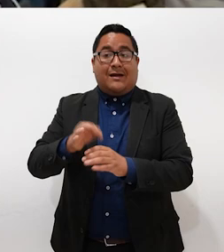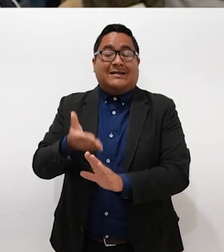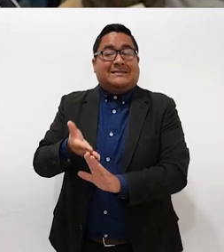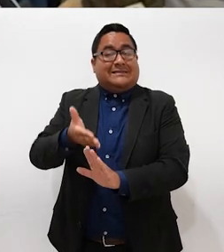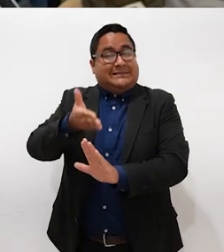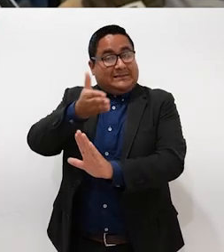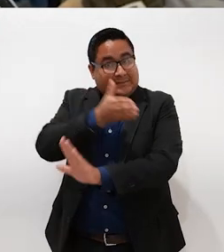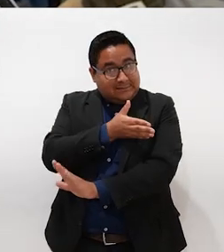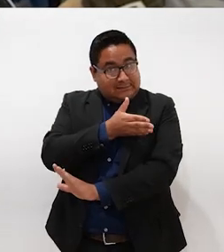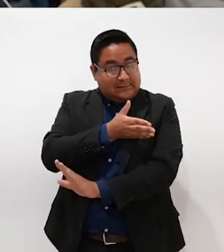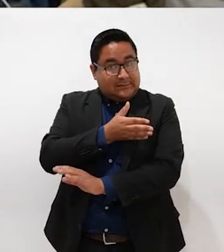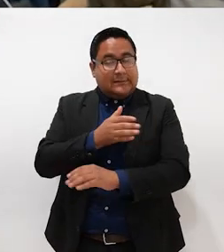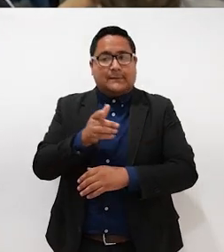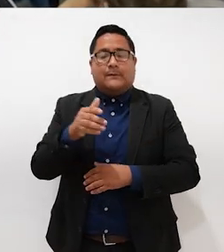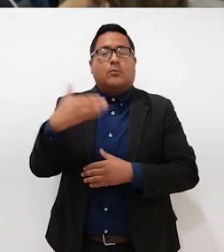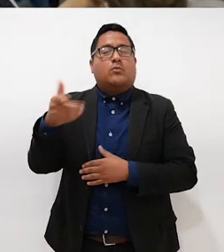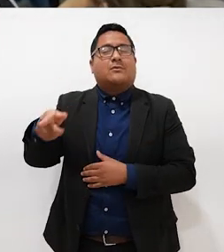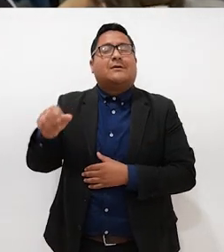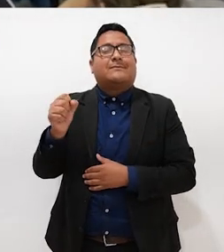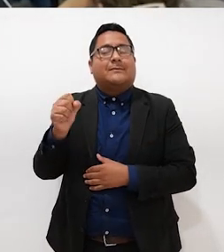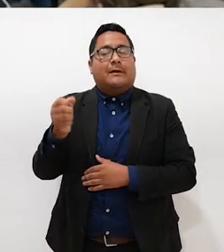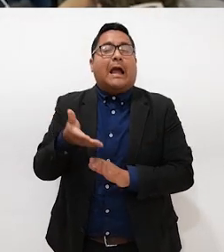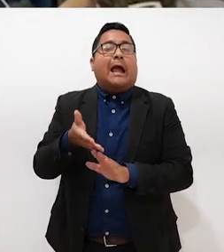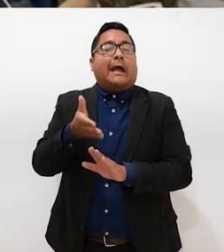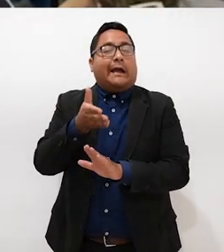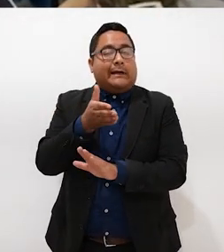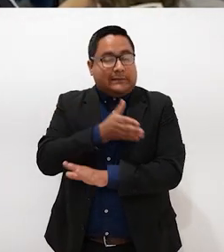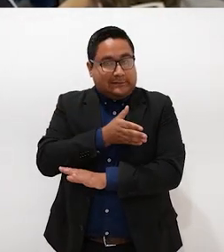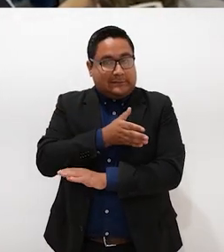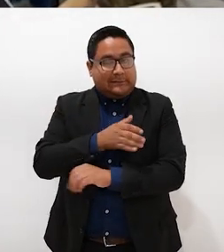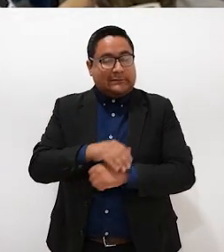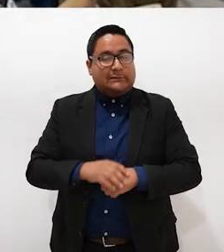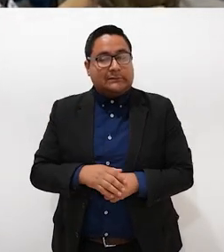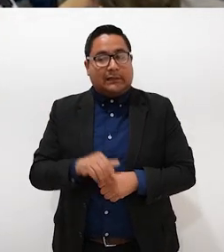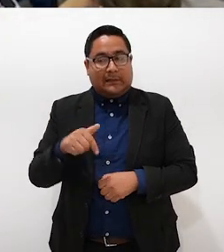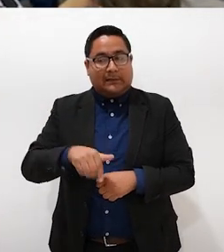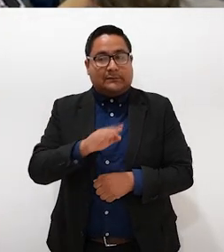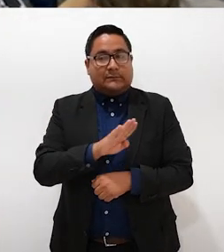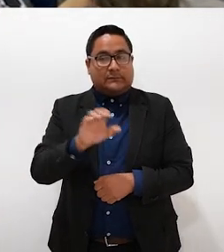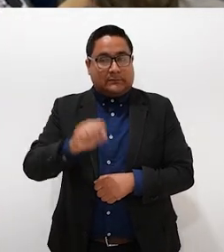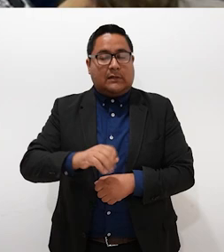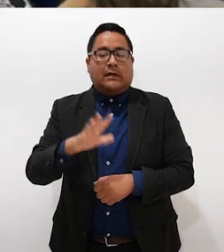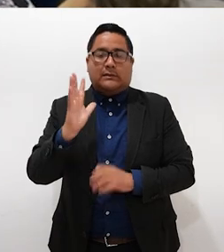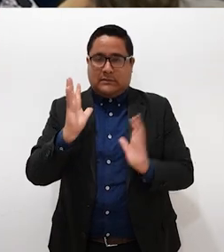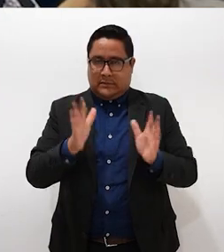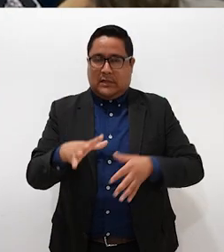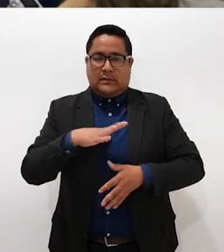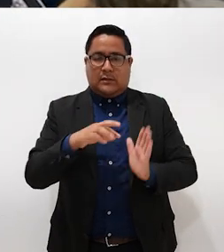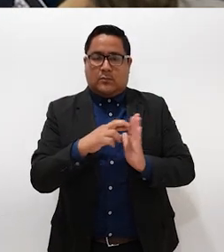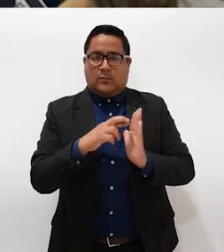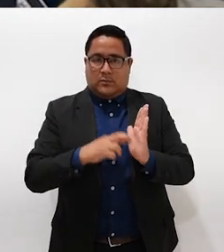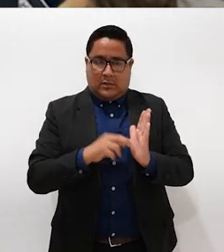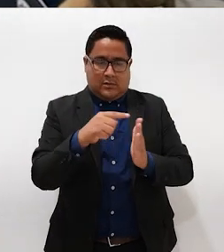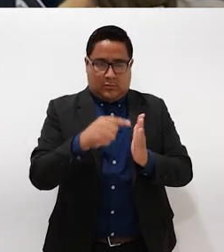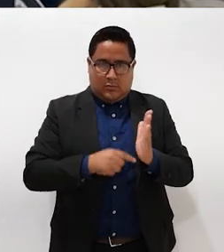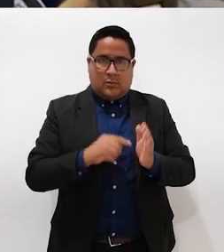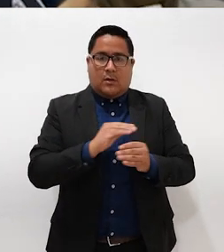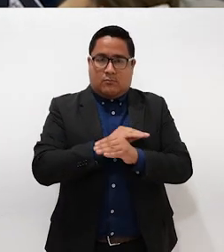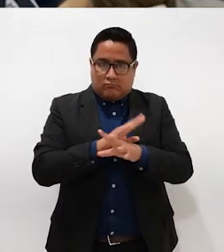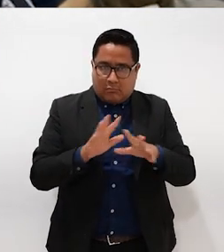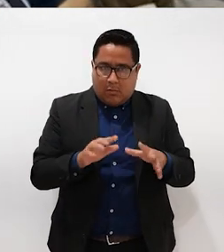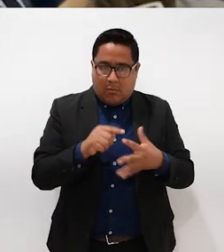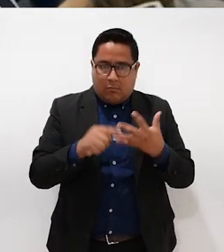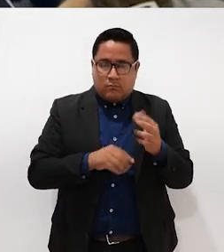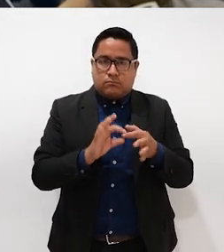que va a iniciar ya ahora en septiembre por el tema federal también, en Baja California Sur ya contemos con las reglas claras y las